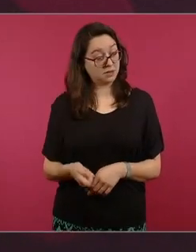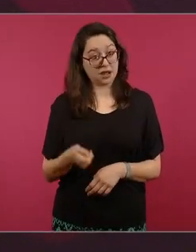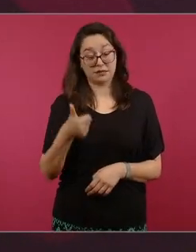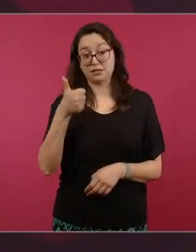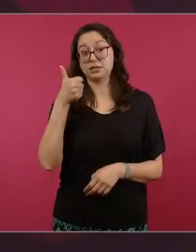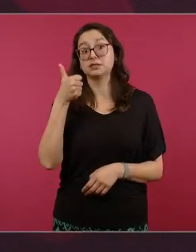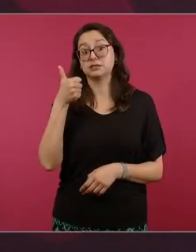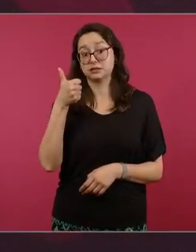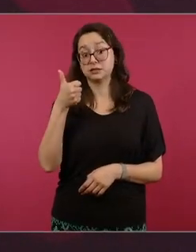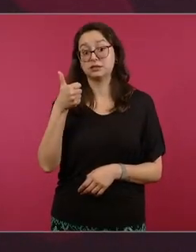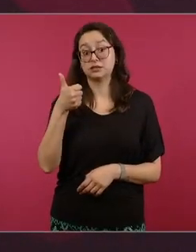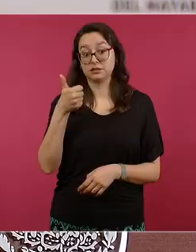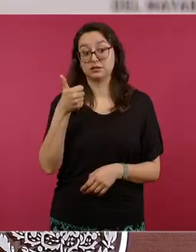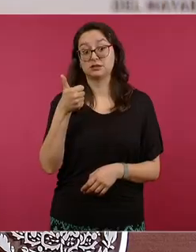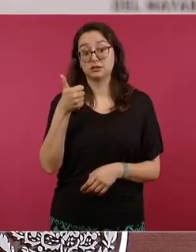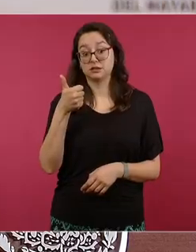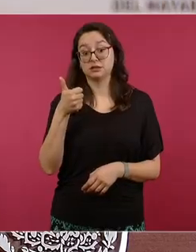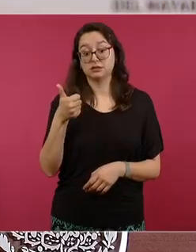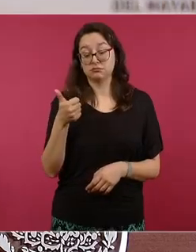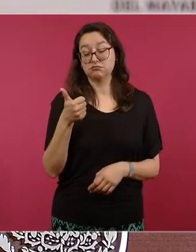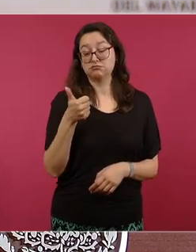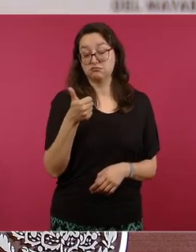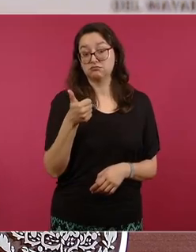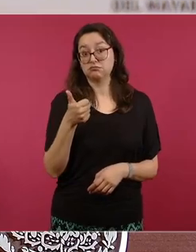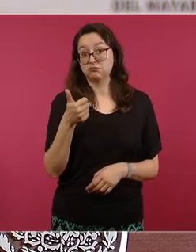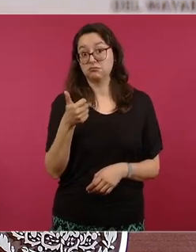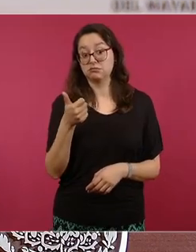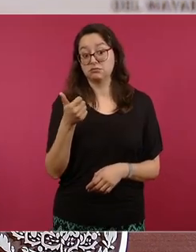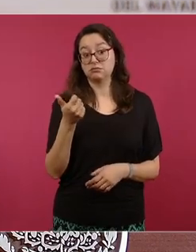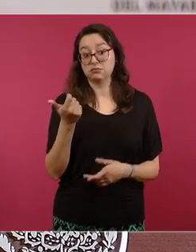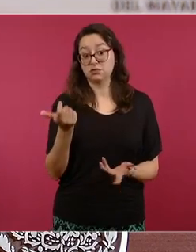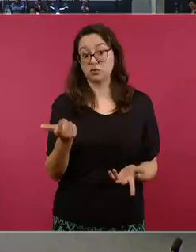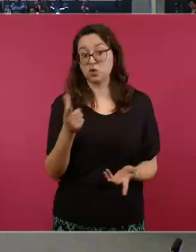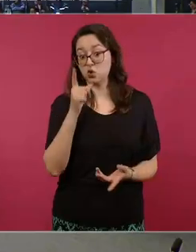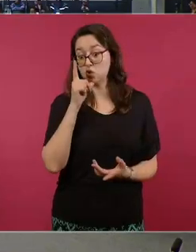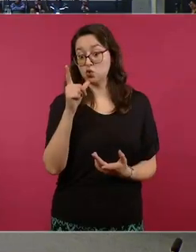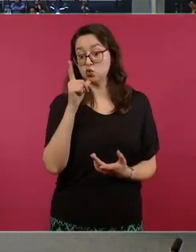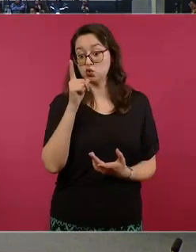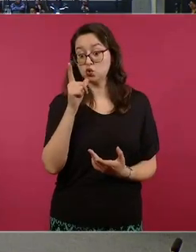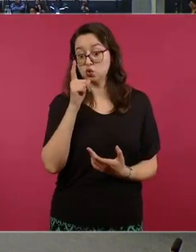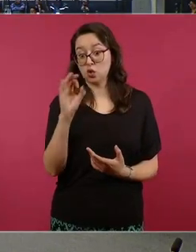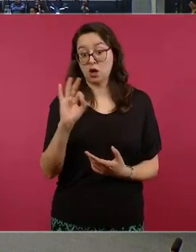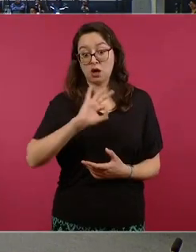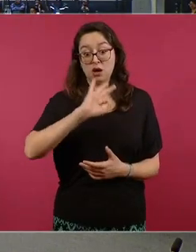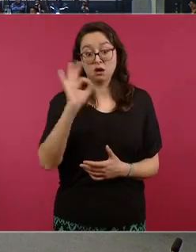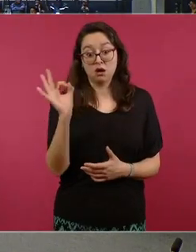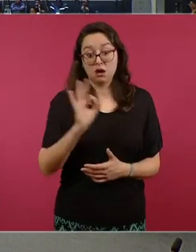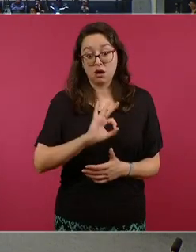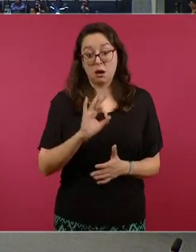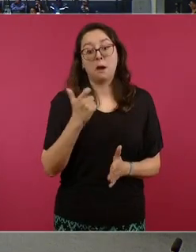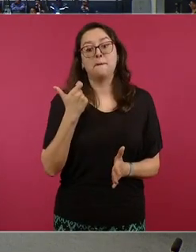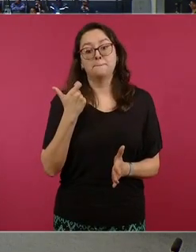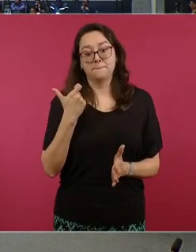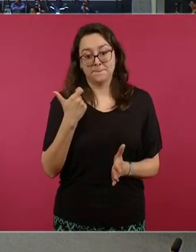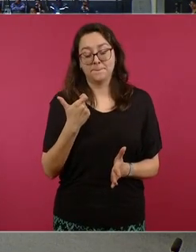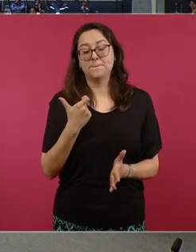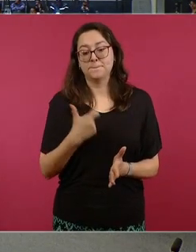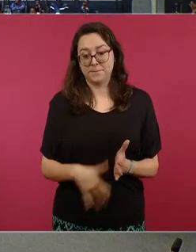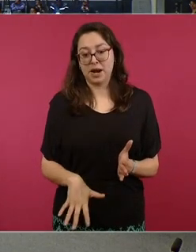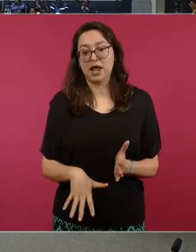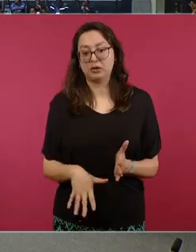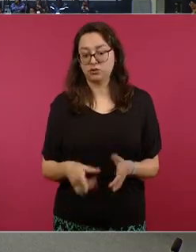para que no cueste tanto la energía